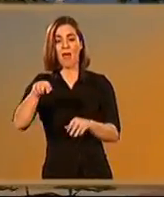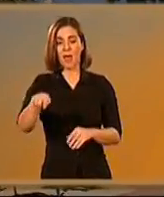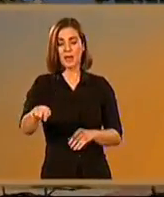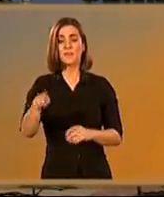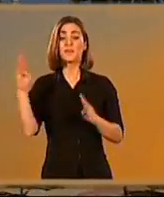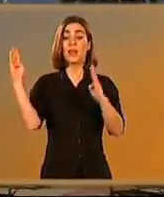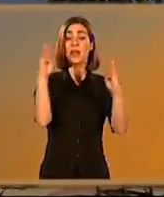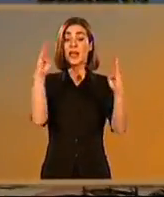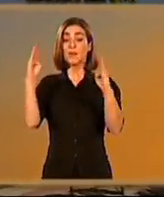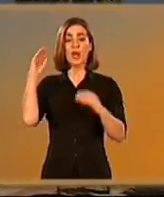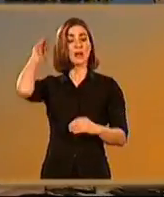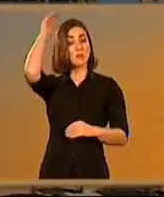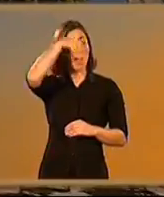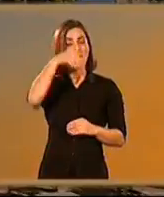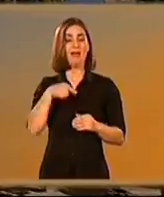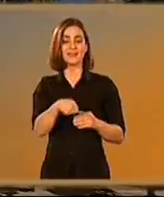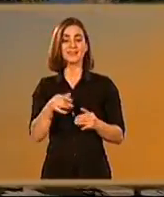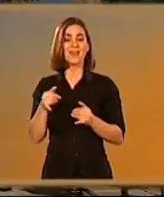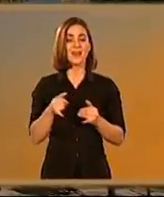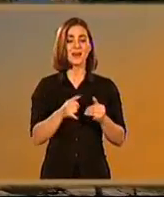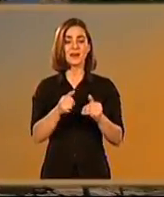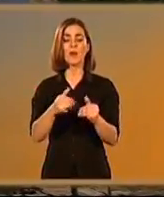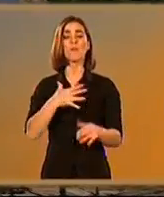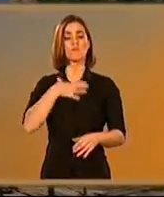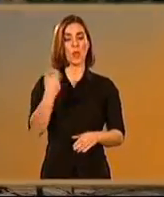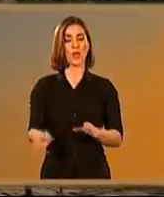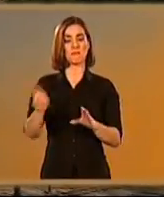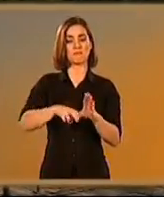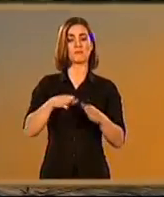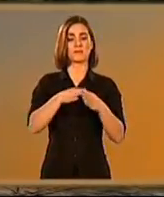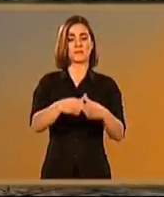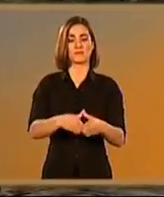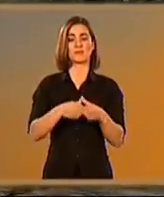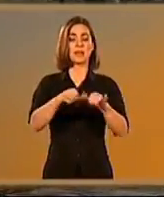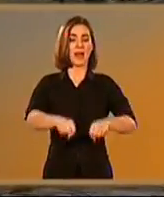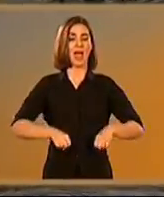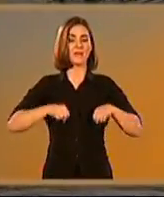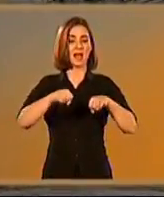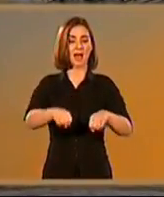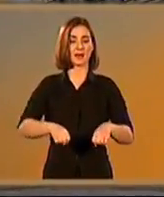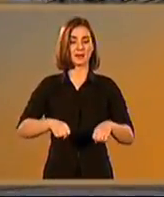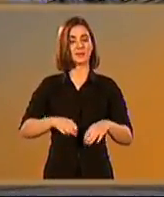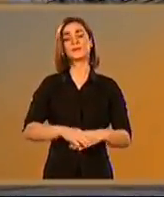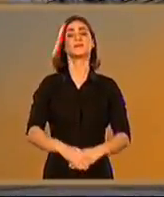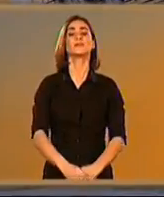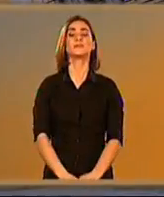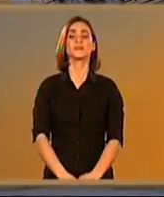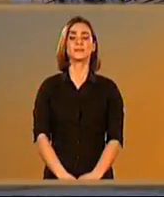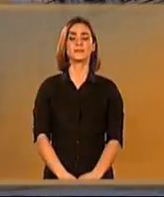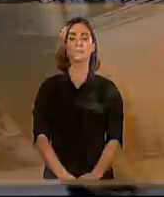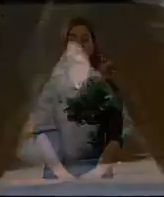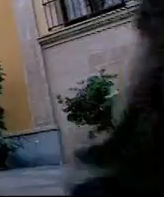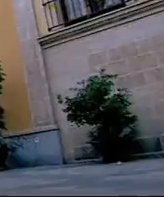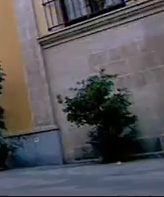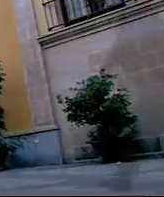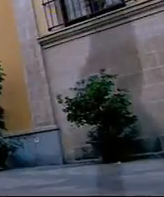Fue el caso de Jerez, que se hallaba situada en la desembocadura del Betis, entonces zona de escotaduras navegables durante la